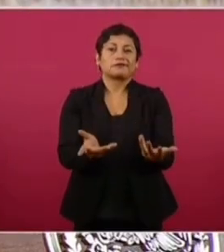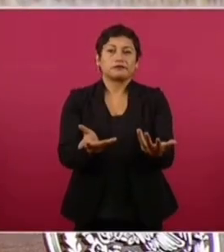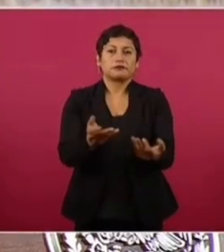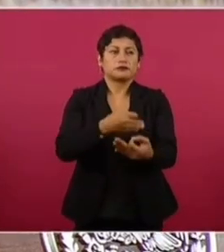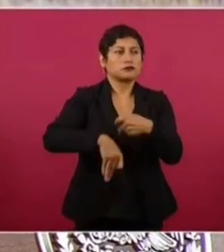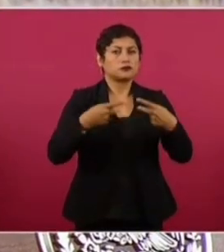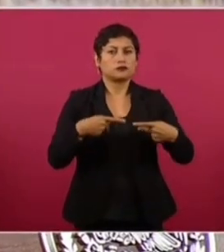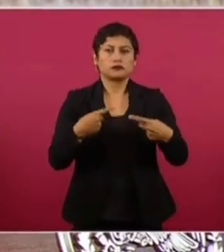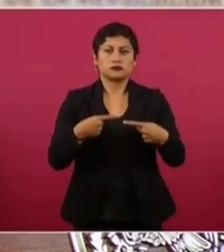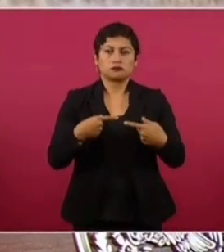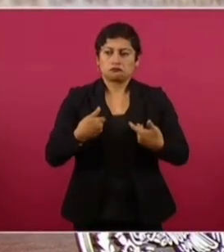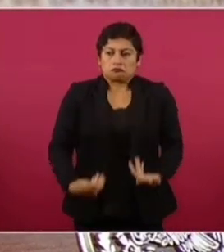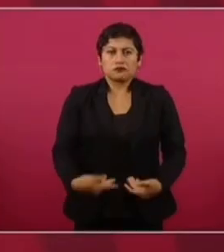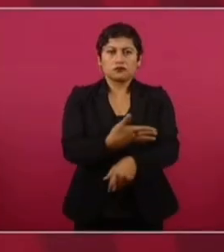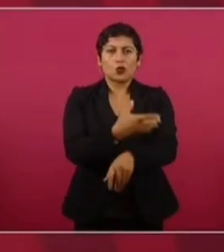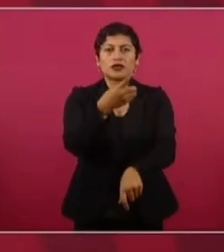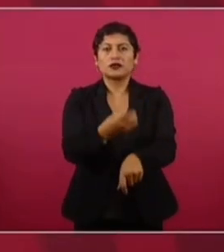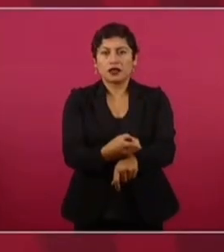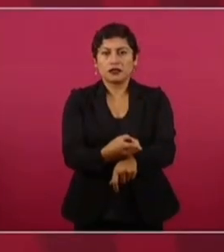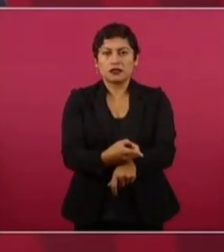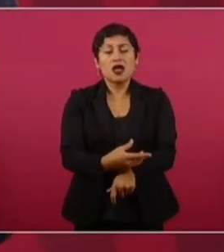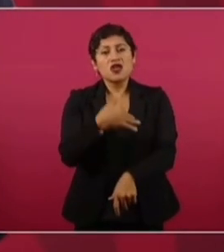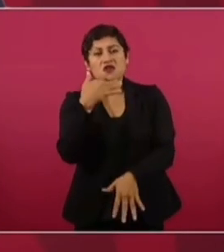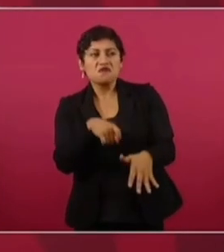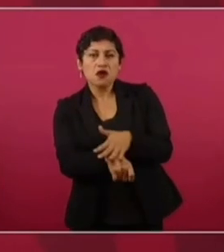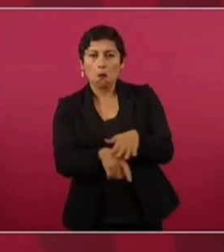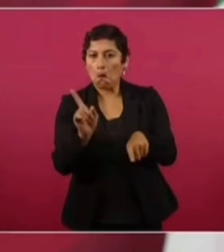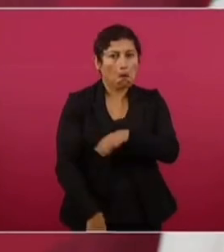si hay honestidad, si no hay corrupción,